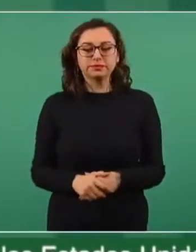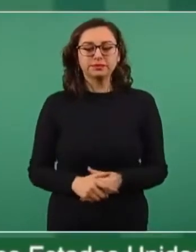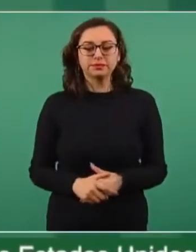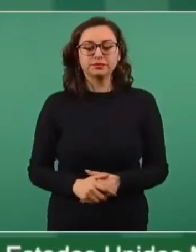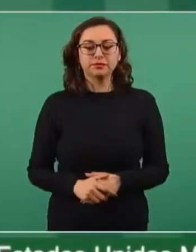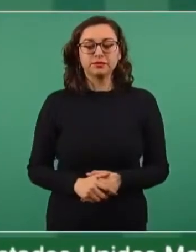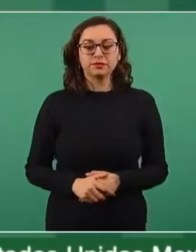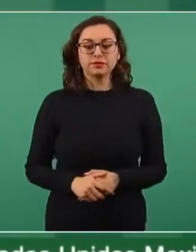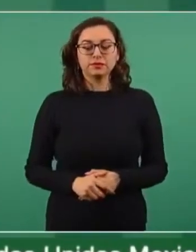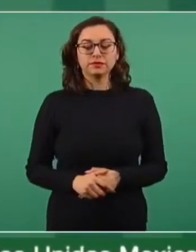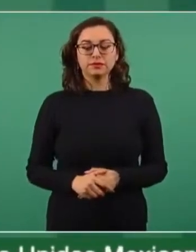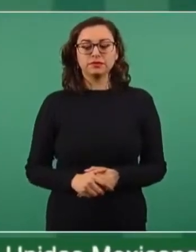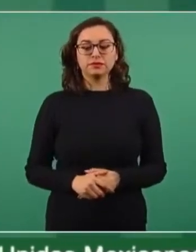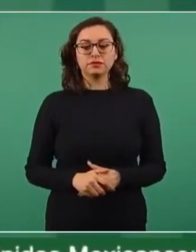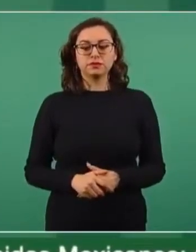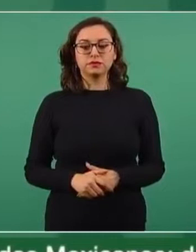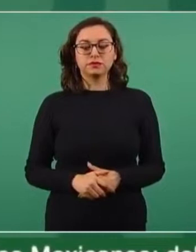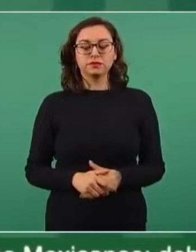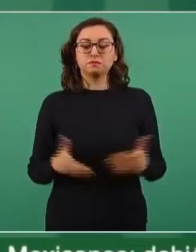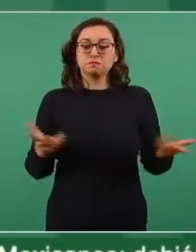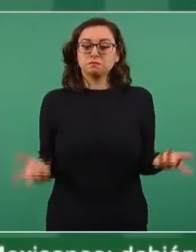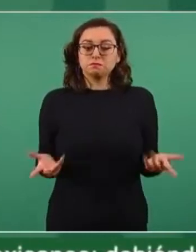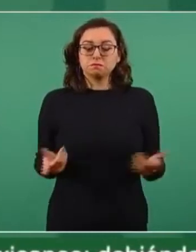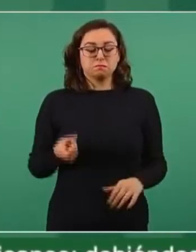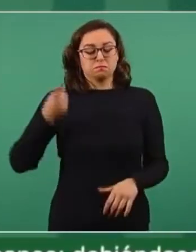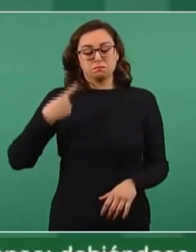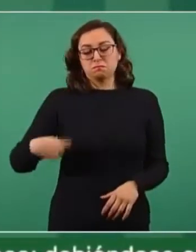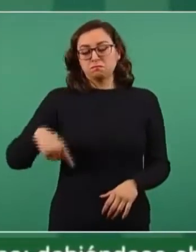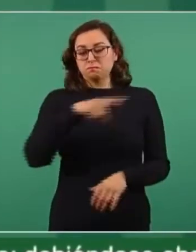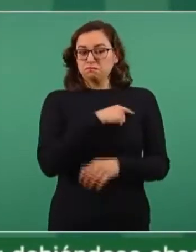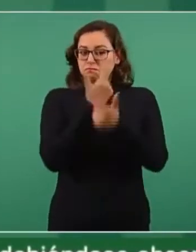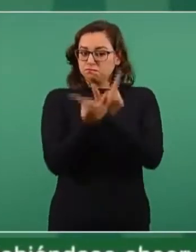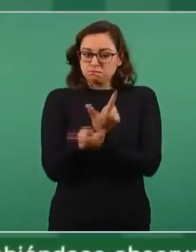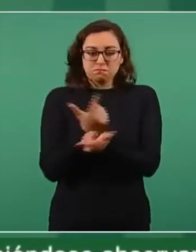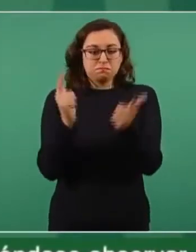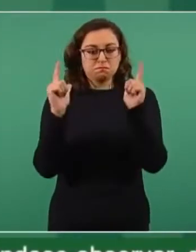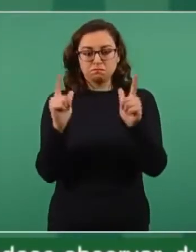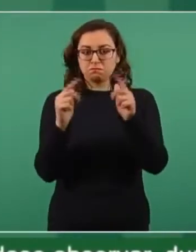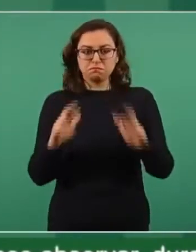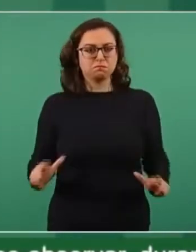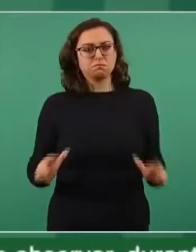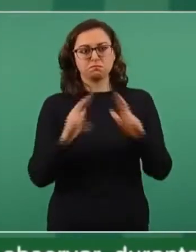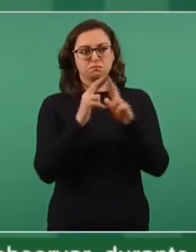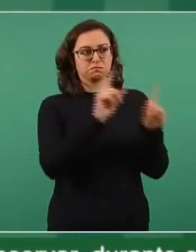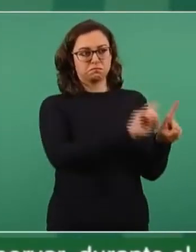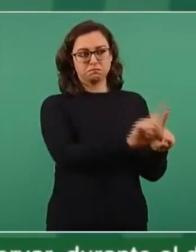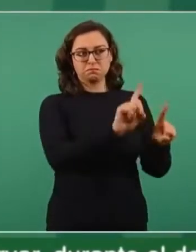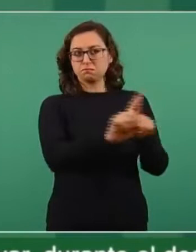libres, somos respetuosos de todas las religiones,